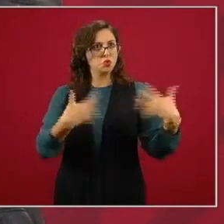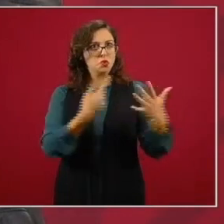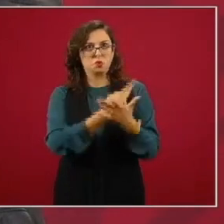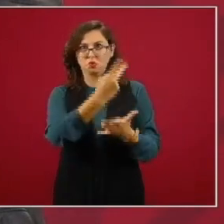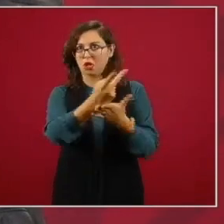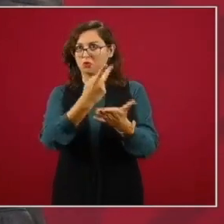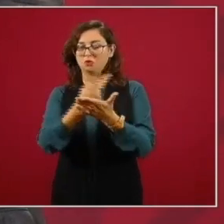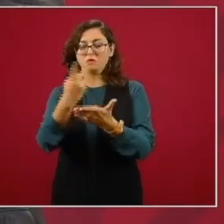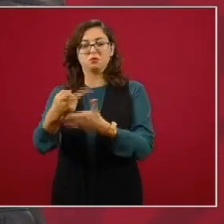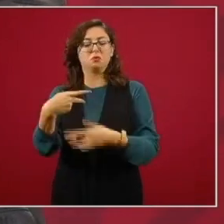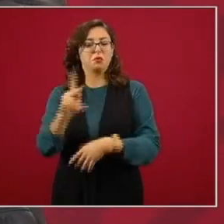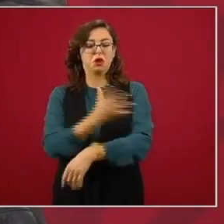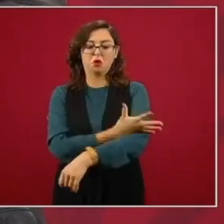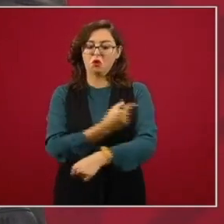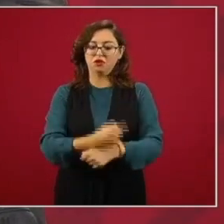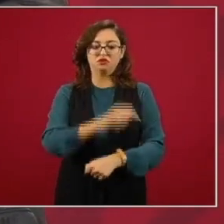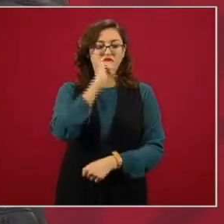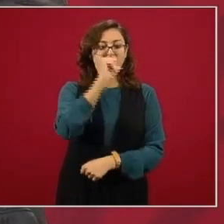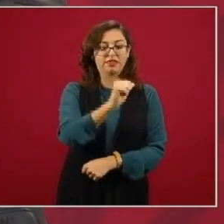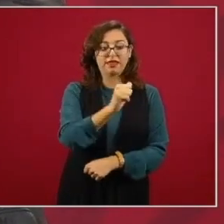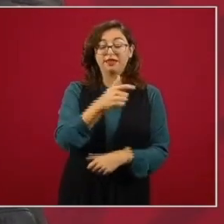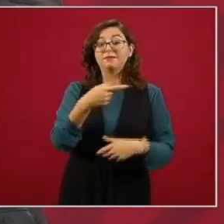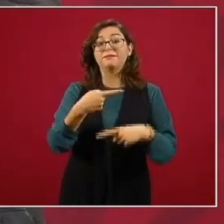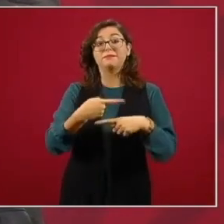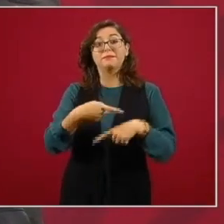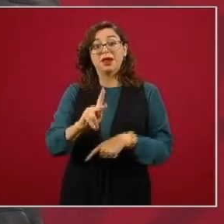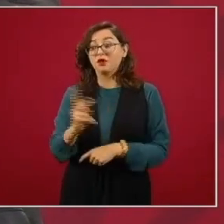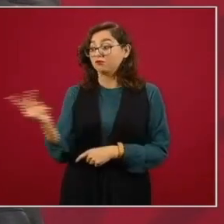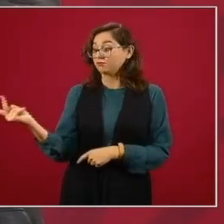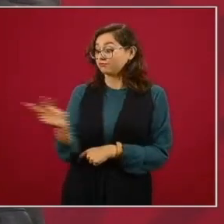además de científicos honestos